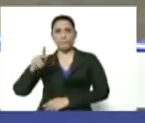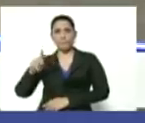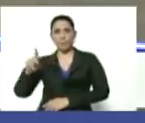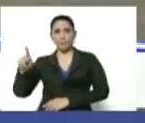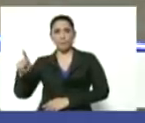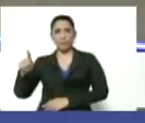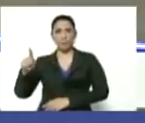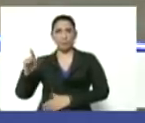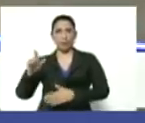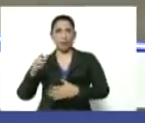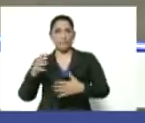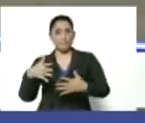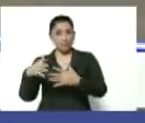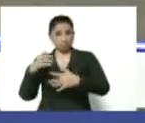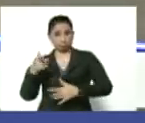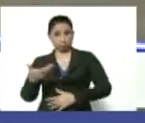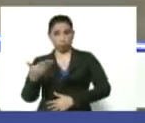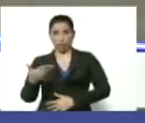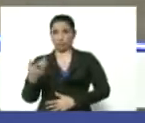Importante, ¿no?